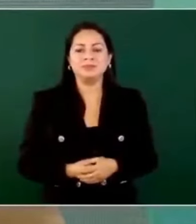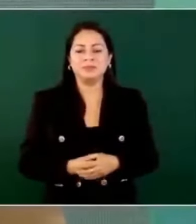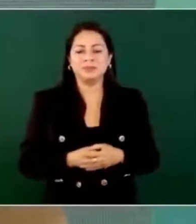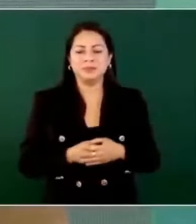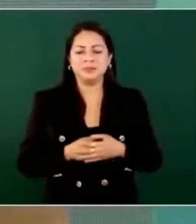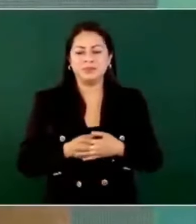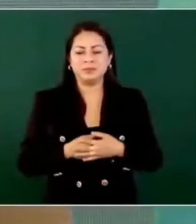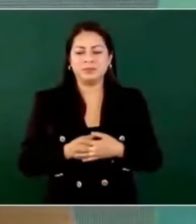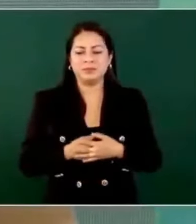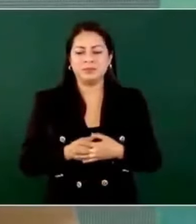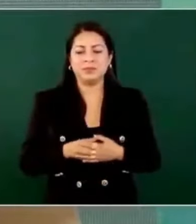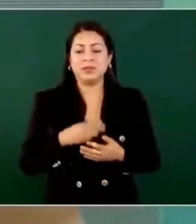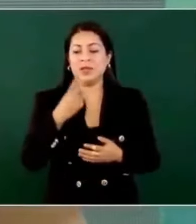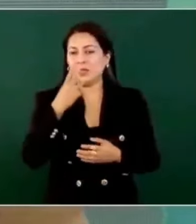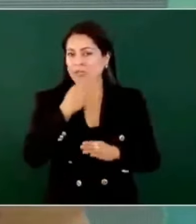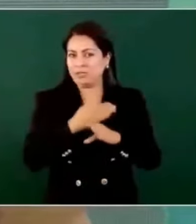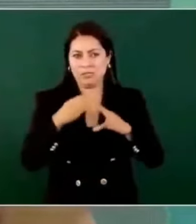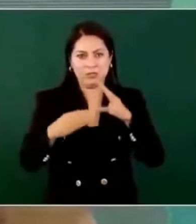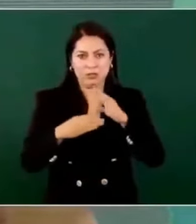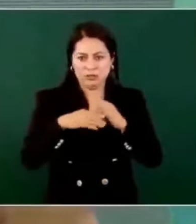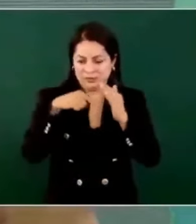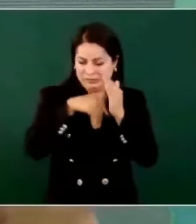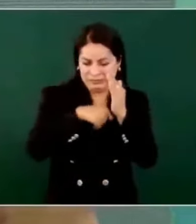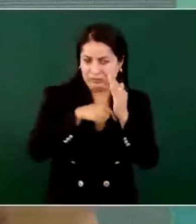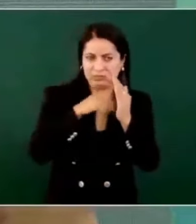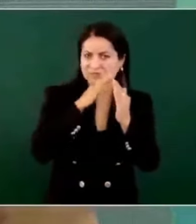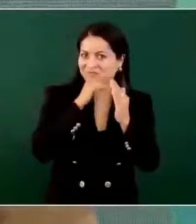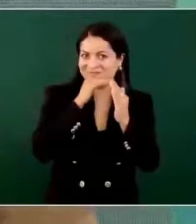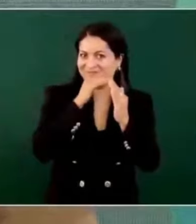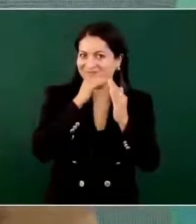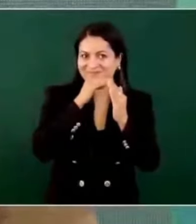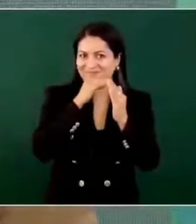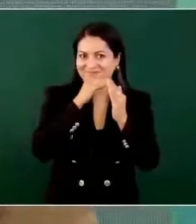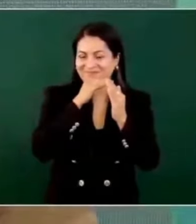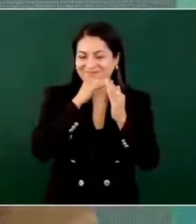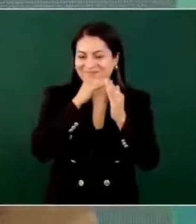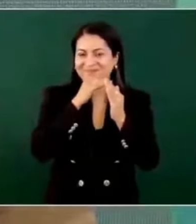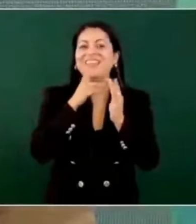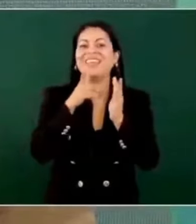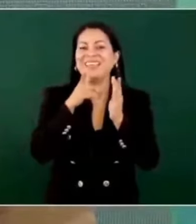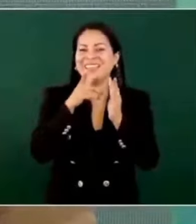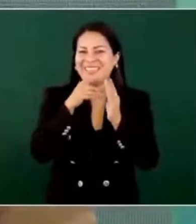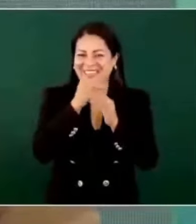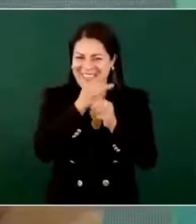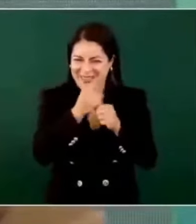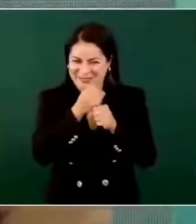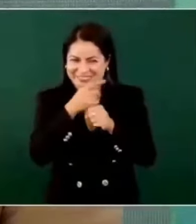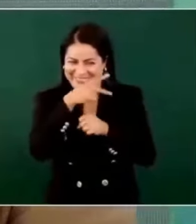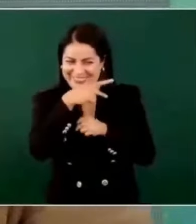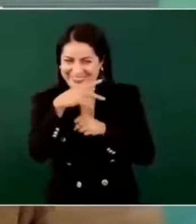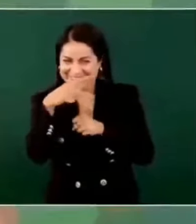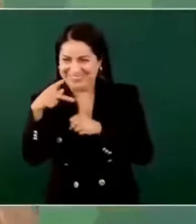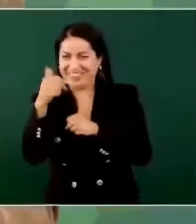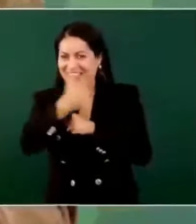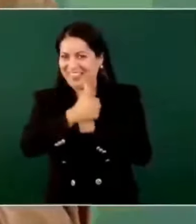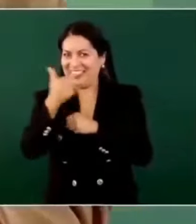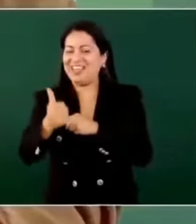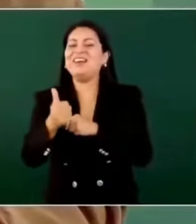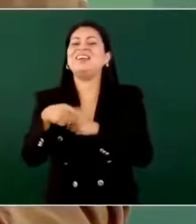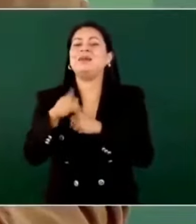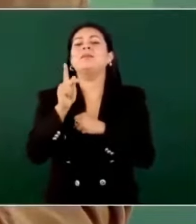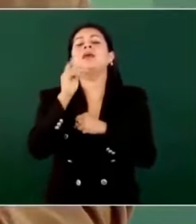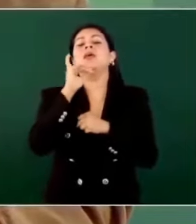Hay como tres cosas que no se pueden ocultar. Y ahí se los dejo de tarea a ustedes. Pero sí les voy